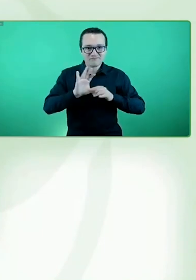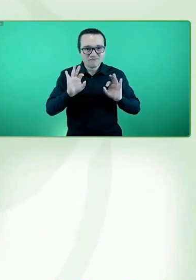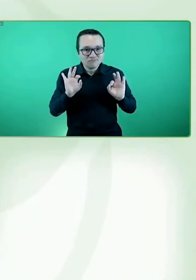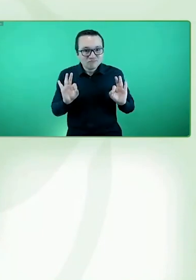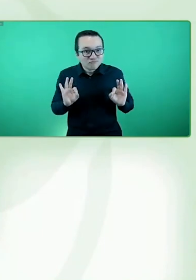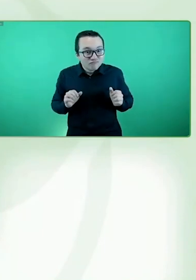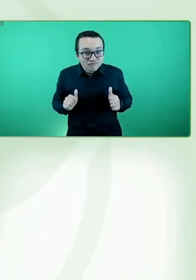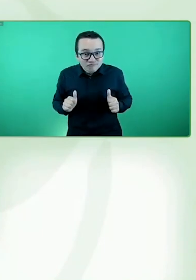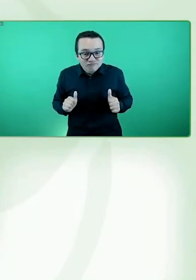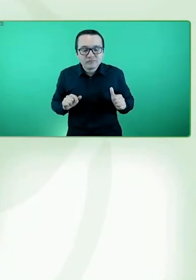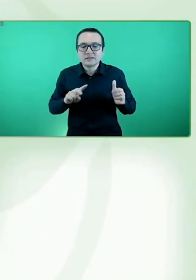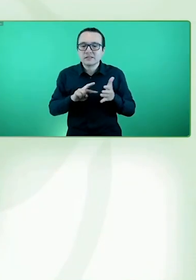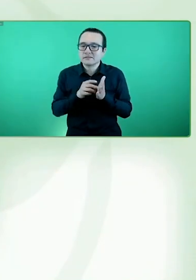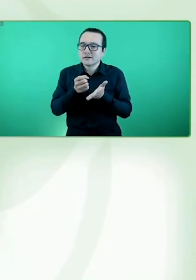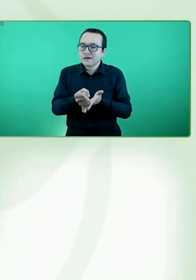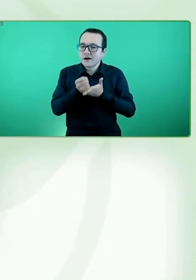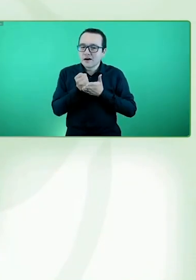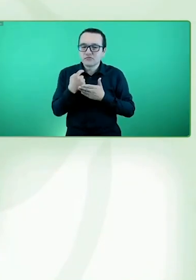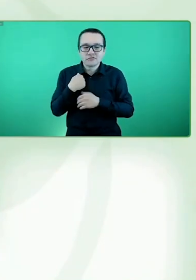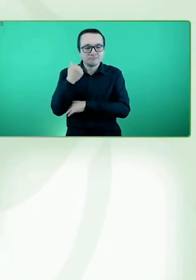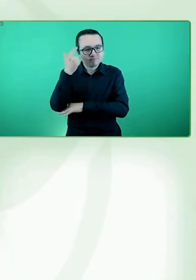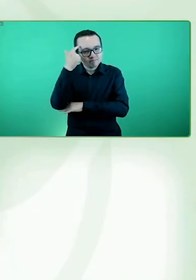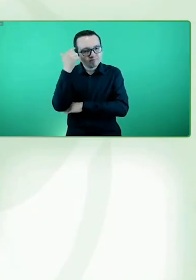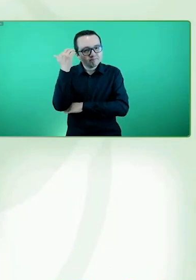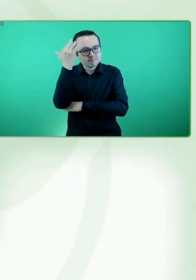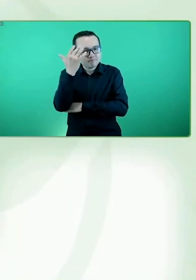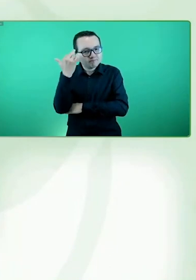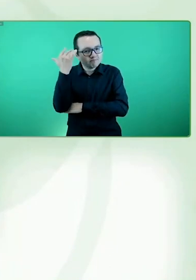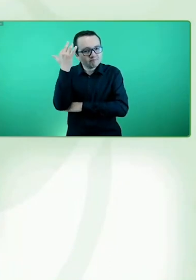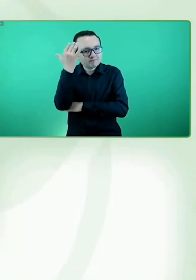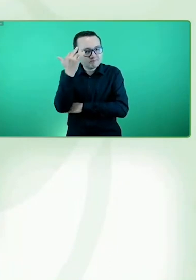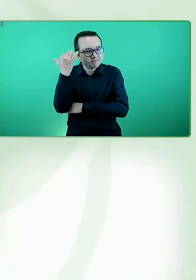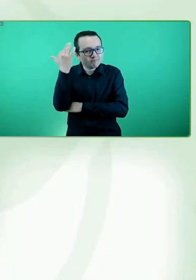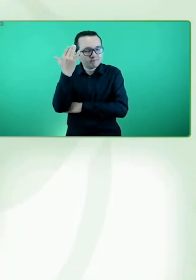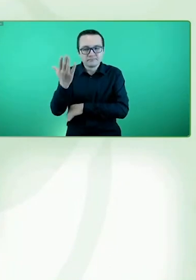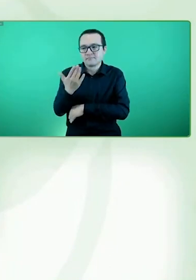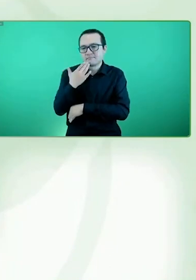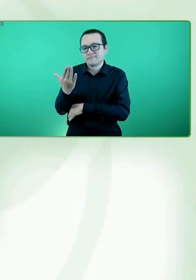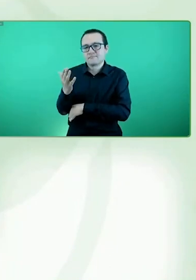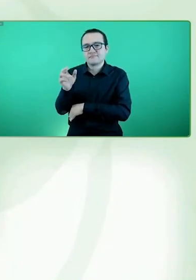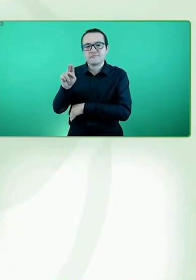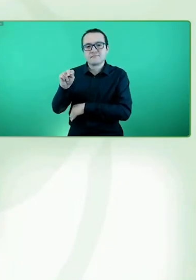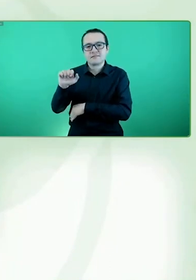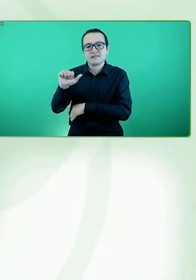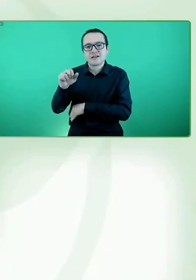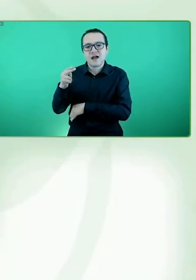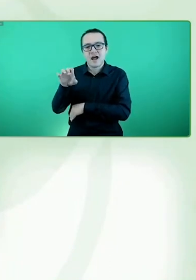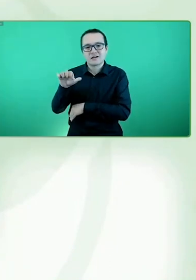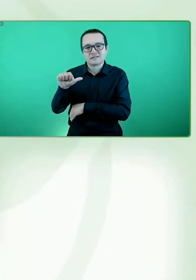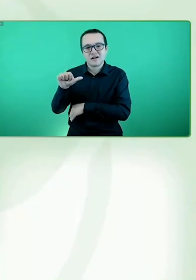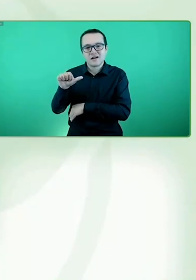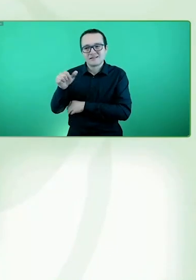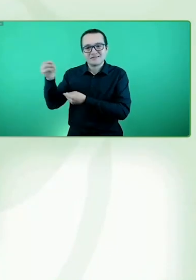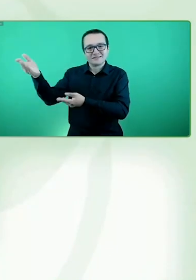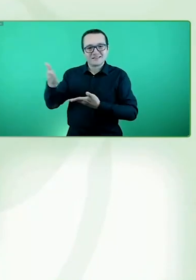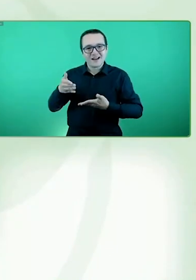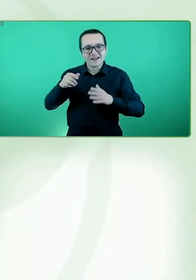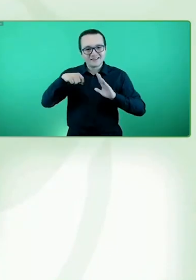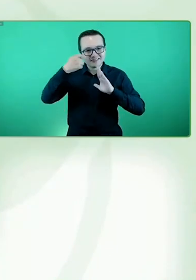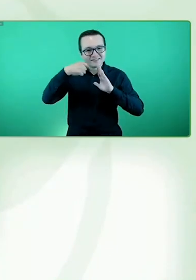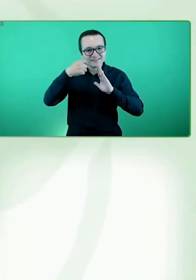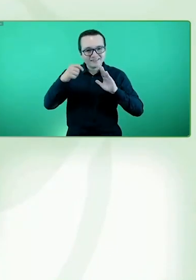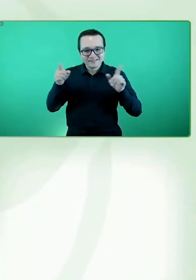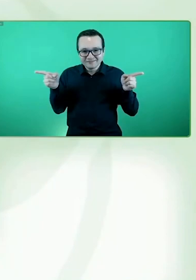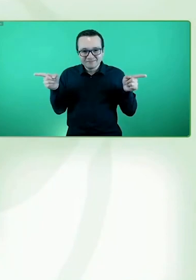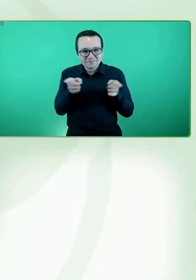reflexionar, como decíamos, y gracias también a Nacha por traer este corto, acerca de las temáticas que nos ocupan en el día